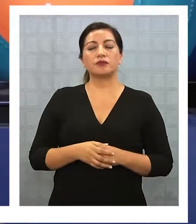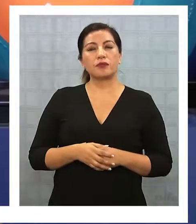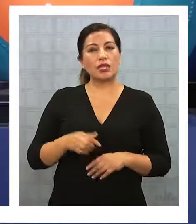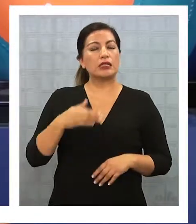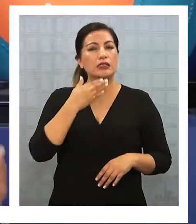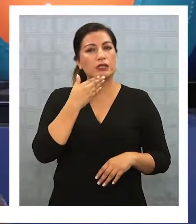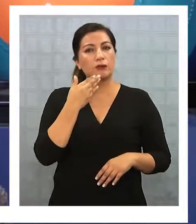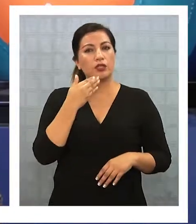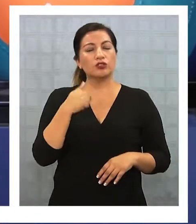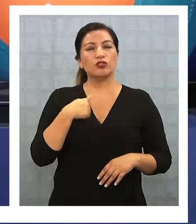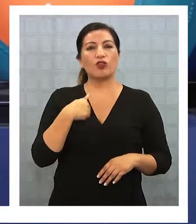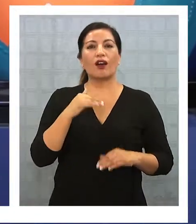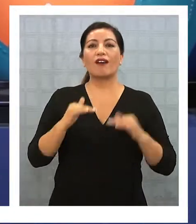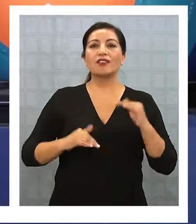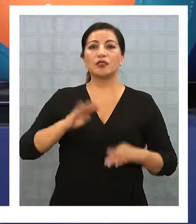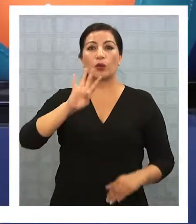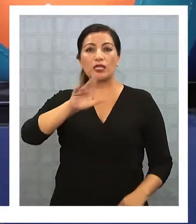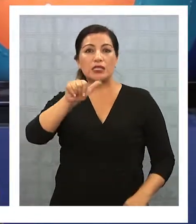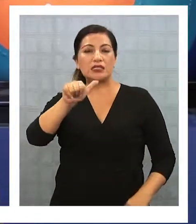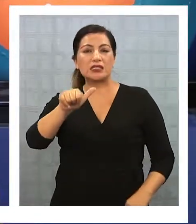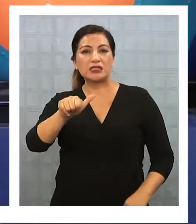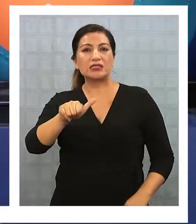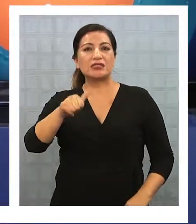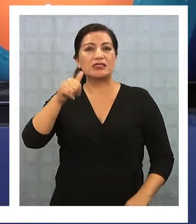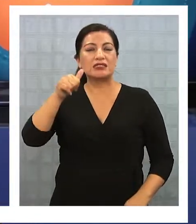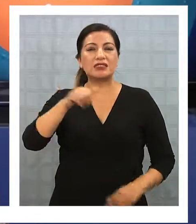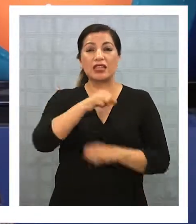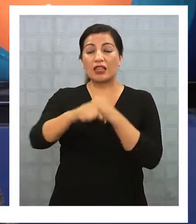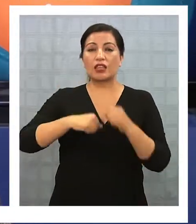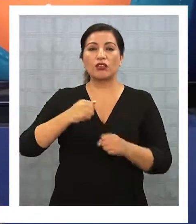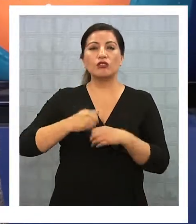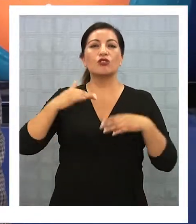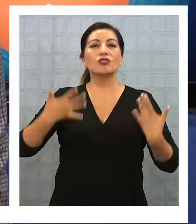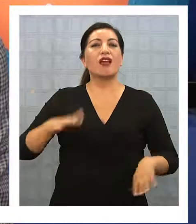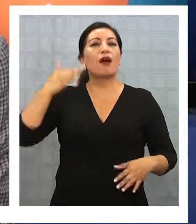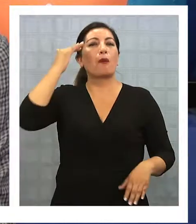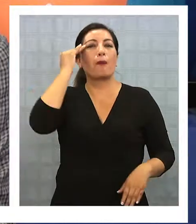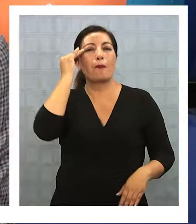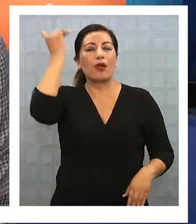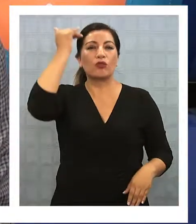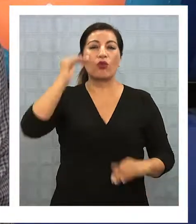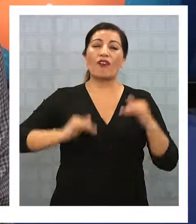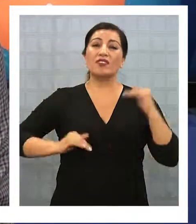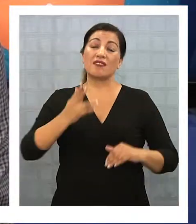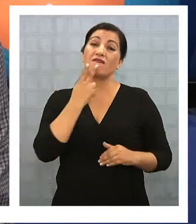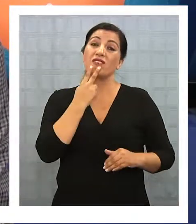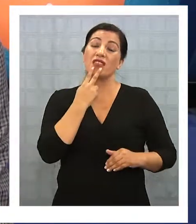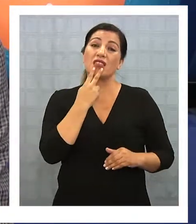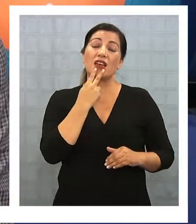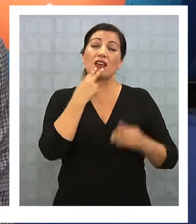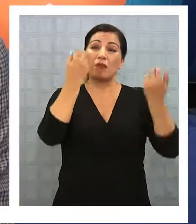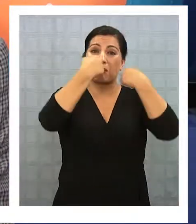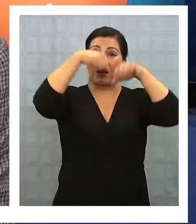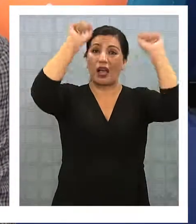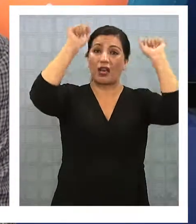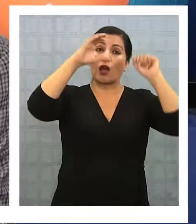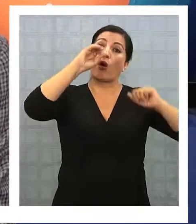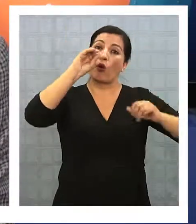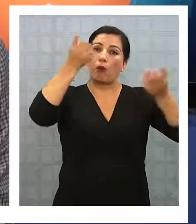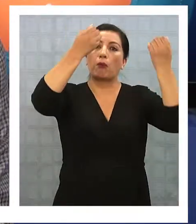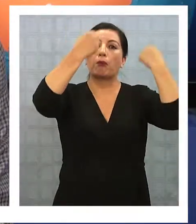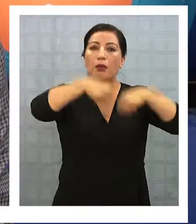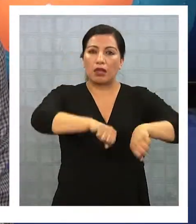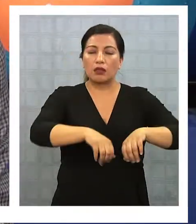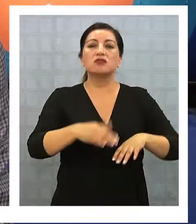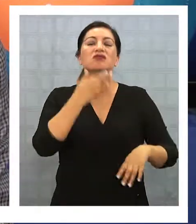reflexión también uno madura a los 46 años yo no tengo ya 30 en la vida se gana y se pierde incluso en las peores derrotas tú